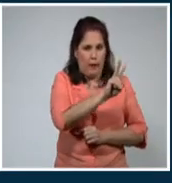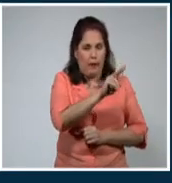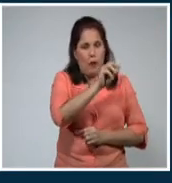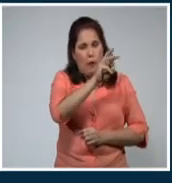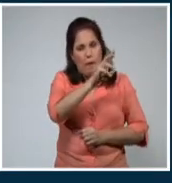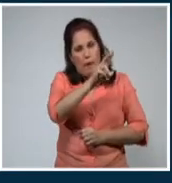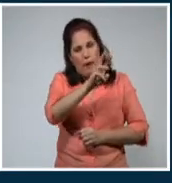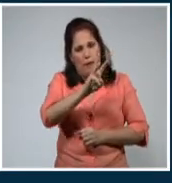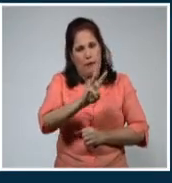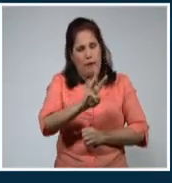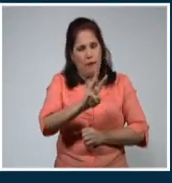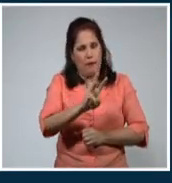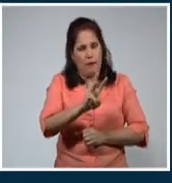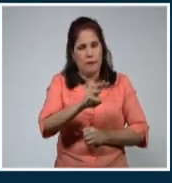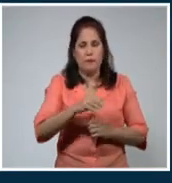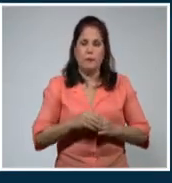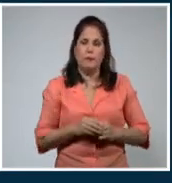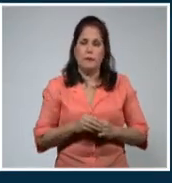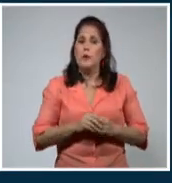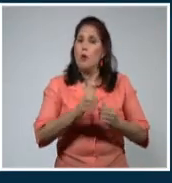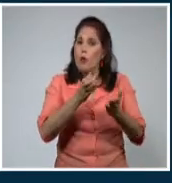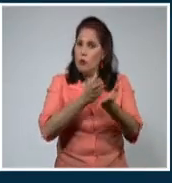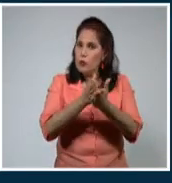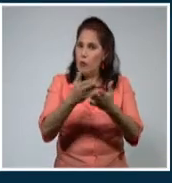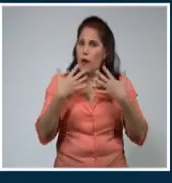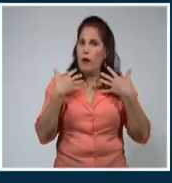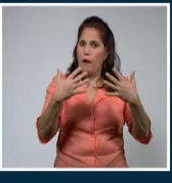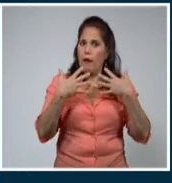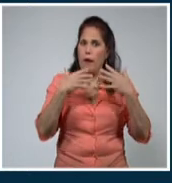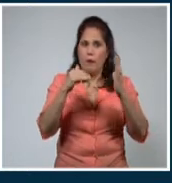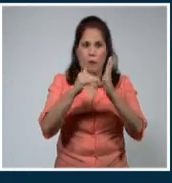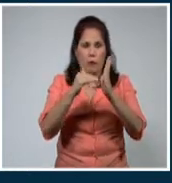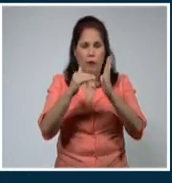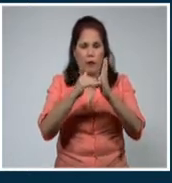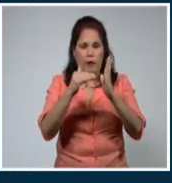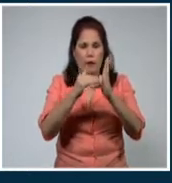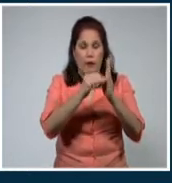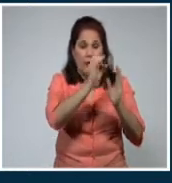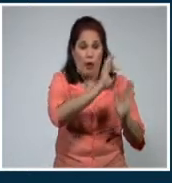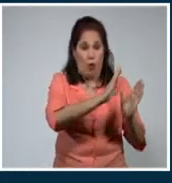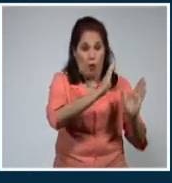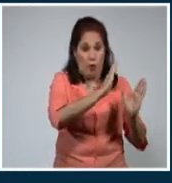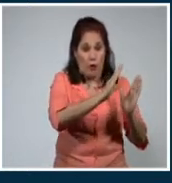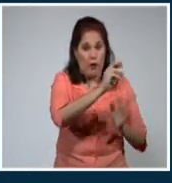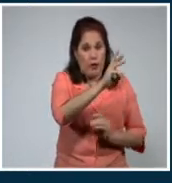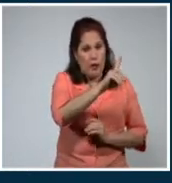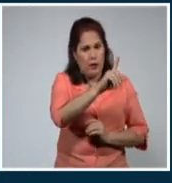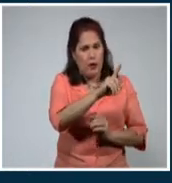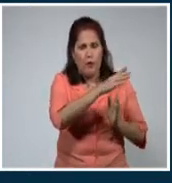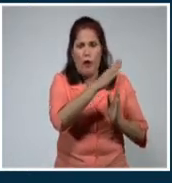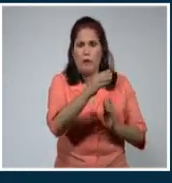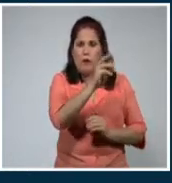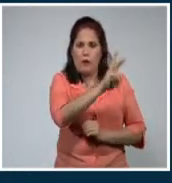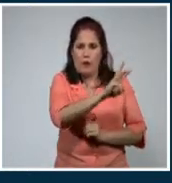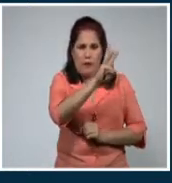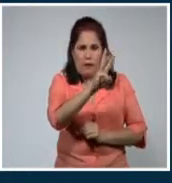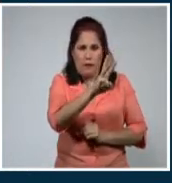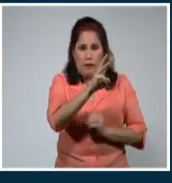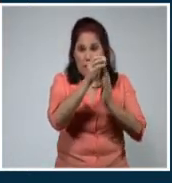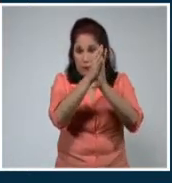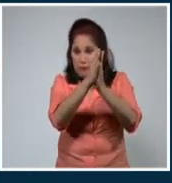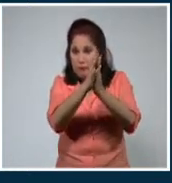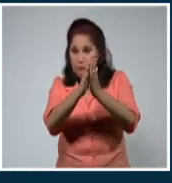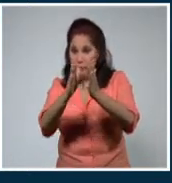grados Celsius. Igualmente, también continuaremos con calor durante la tarde, sobre todo en el oriente del país, con máximas entre 31 y 33 grados para el resto del